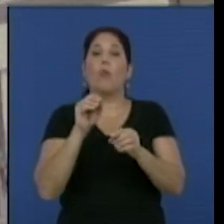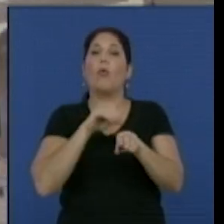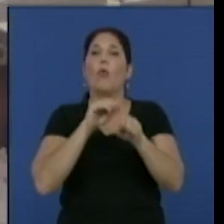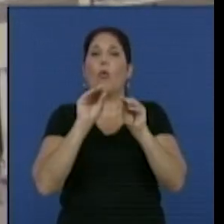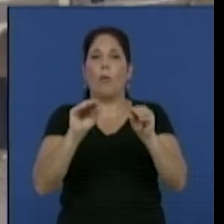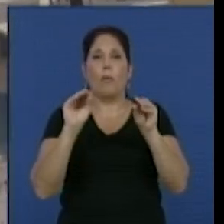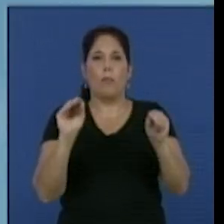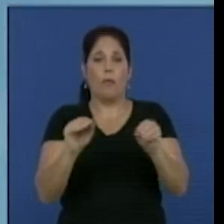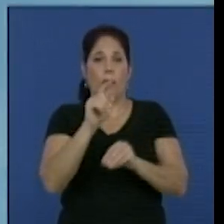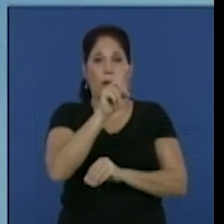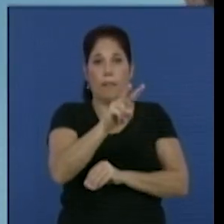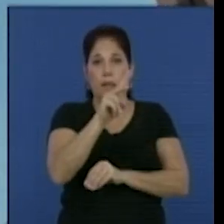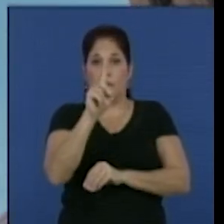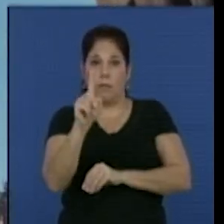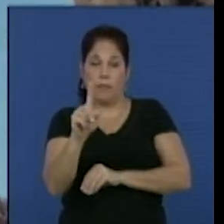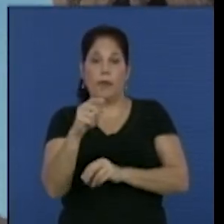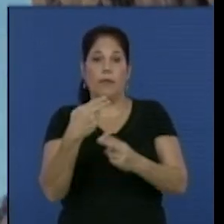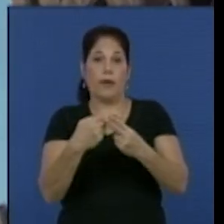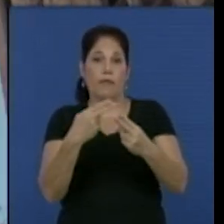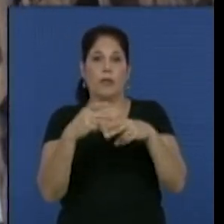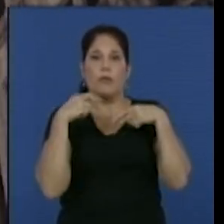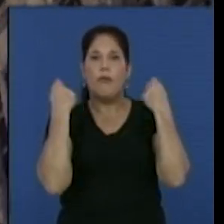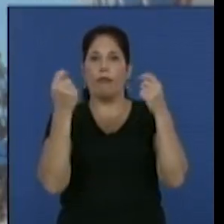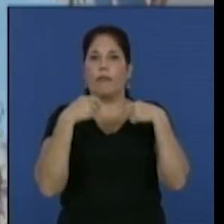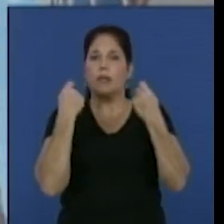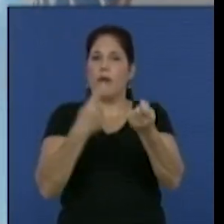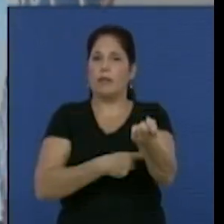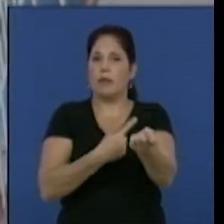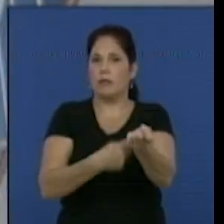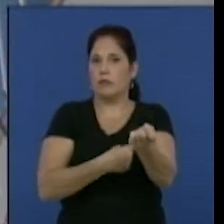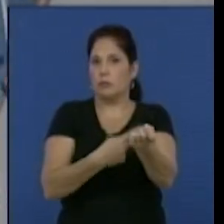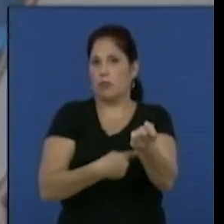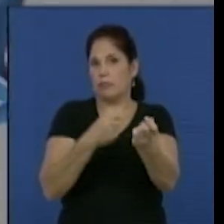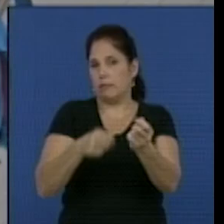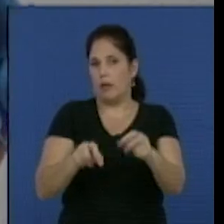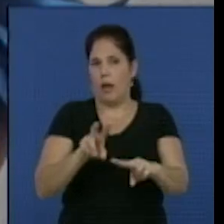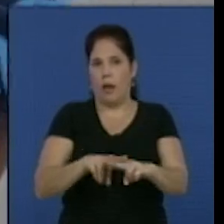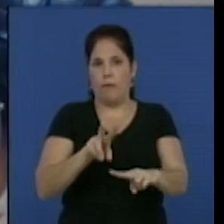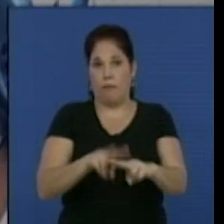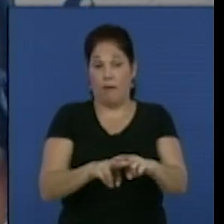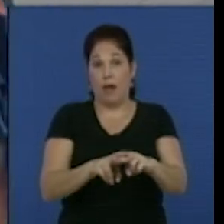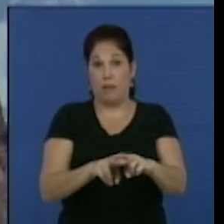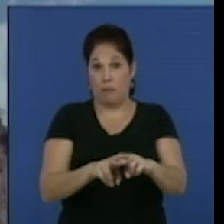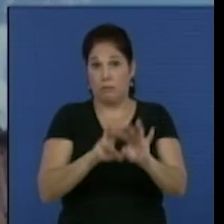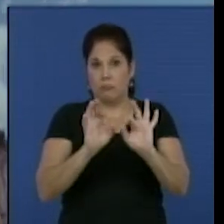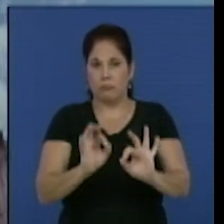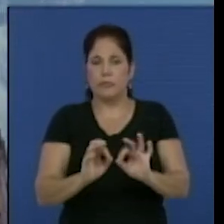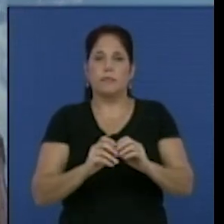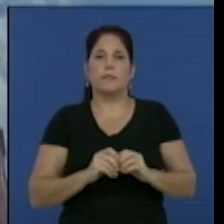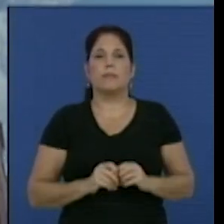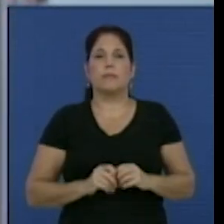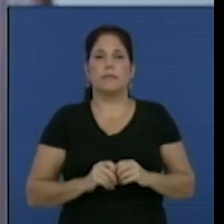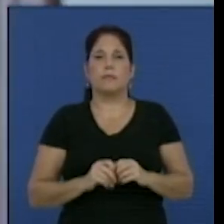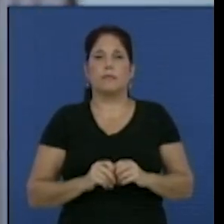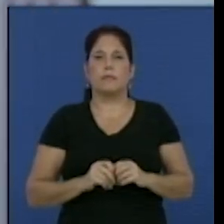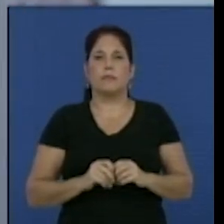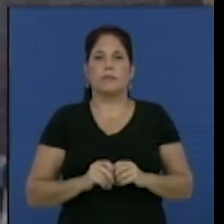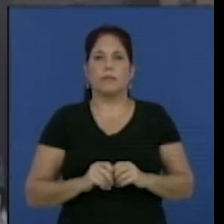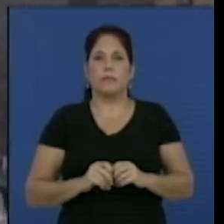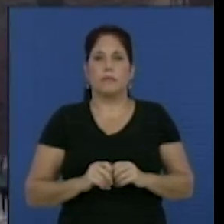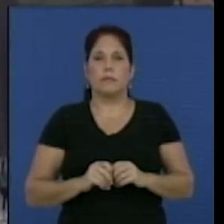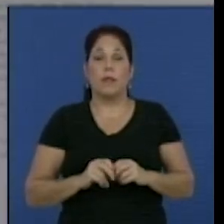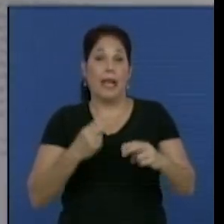convocan a la XXI edición del Festival de Tradiciones y Costumbres Habaneras, La Habana de José Luciano Franco.